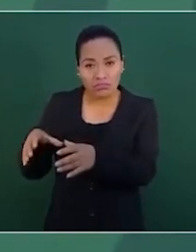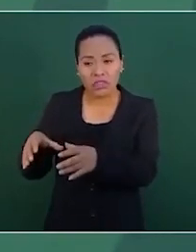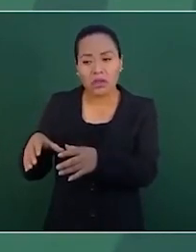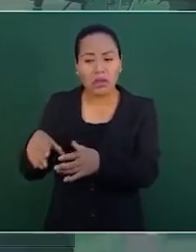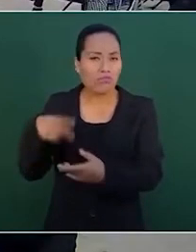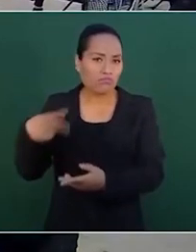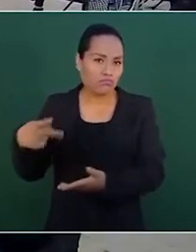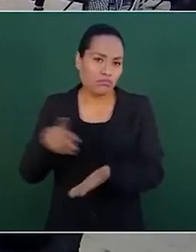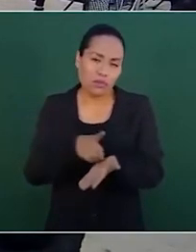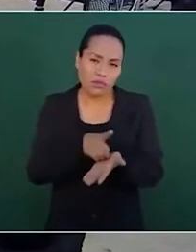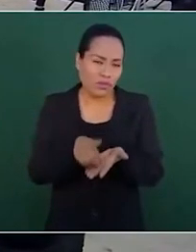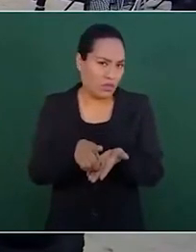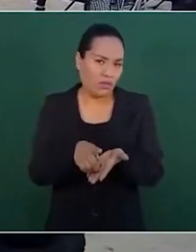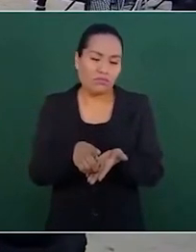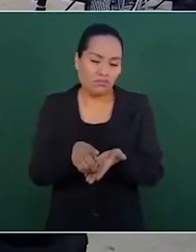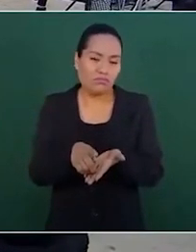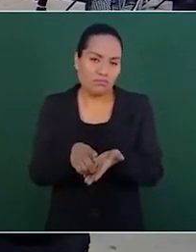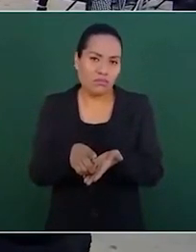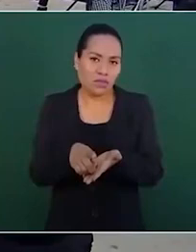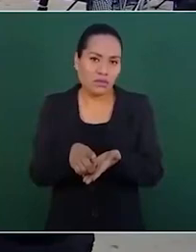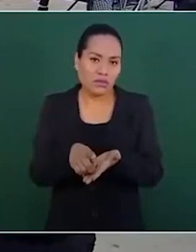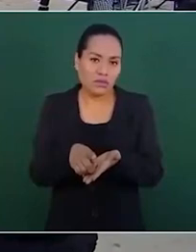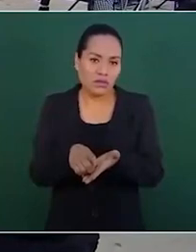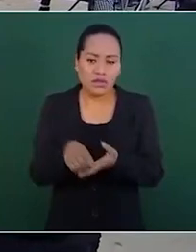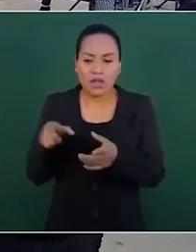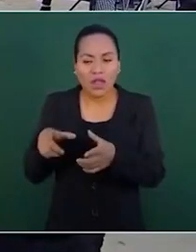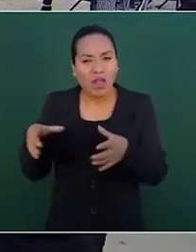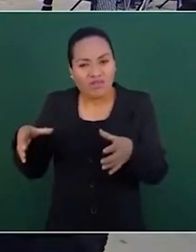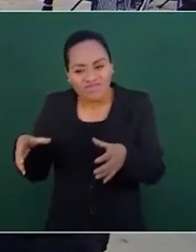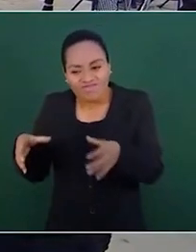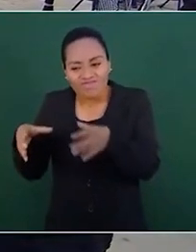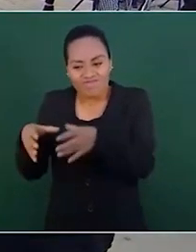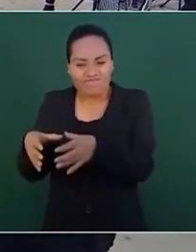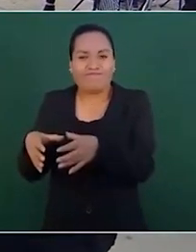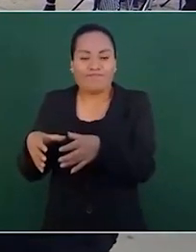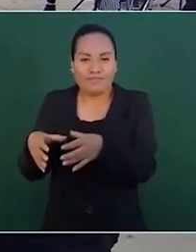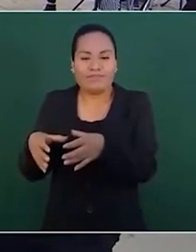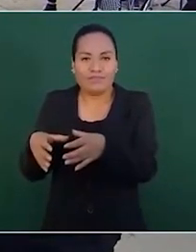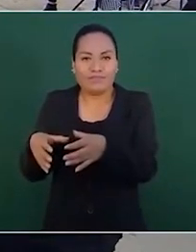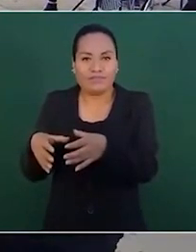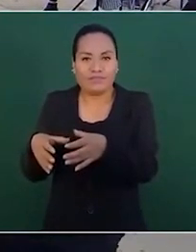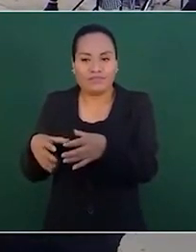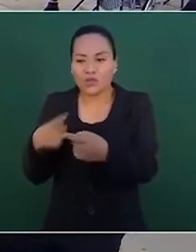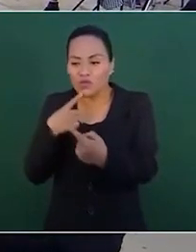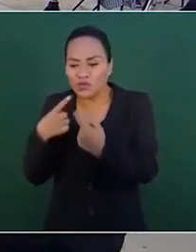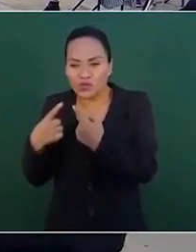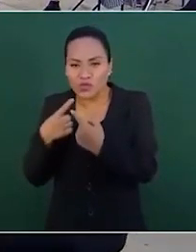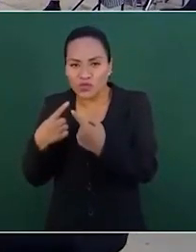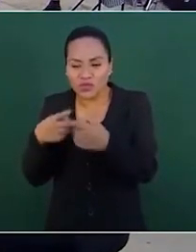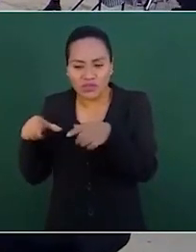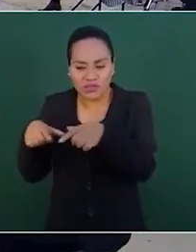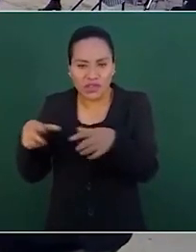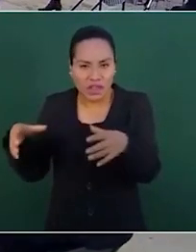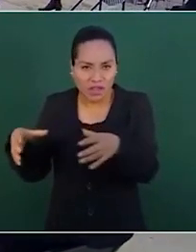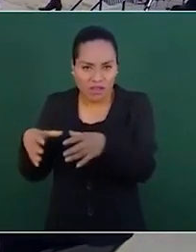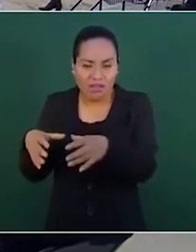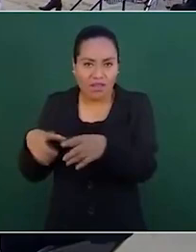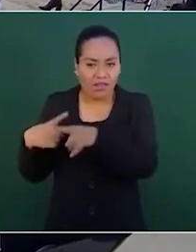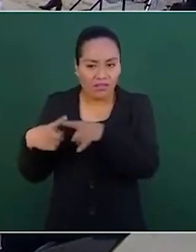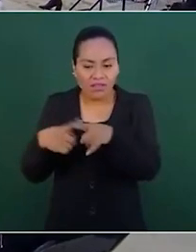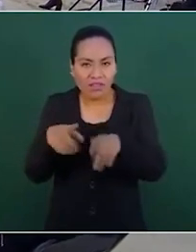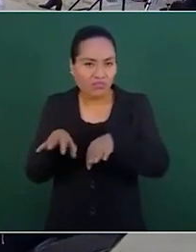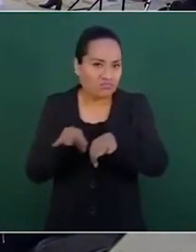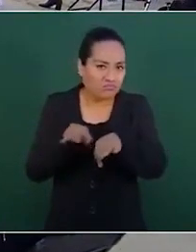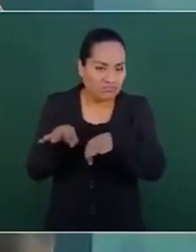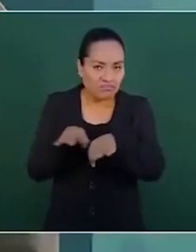y agrupándose, llevando a cabo acciones